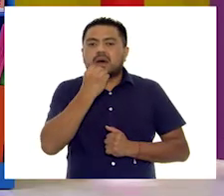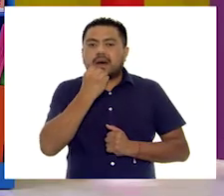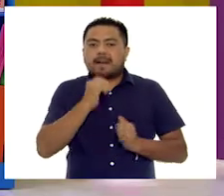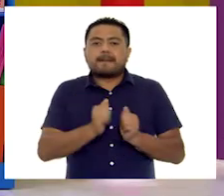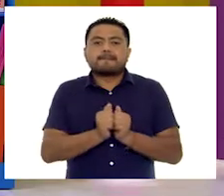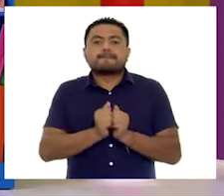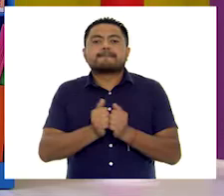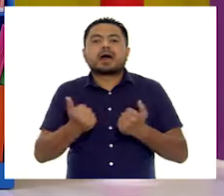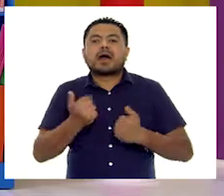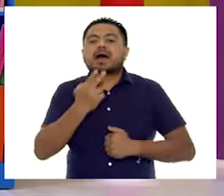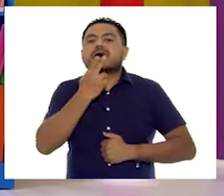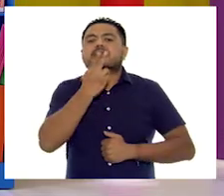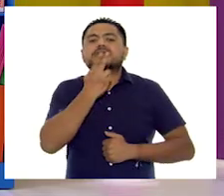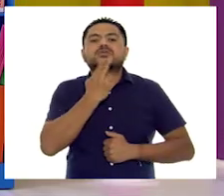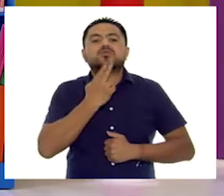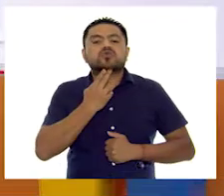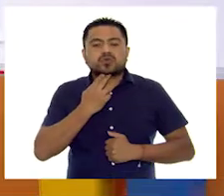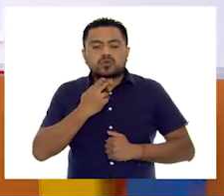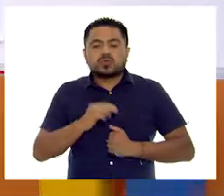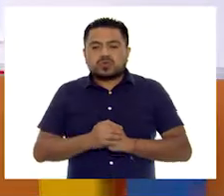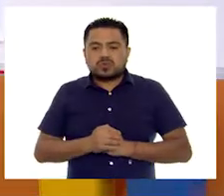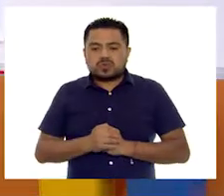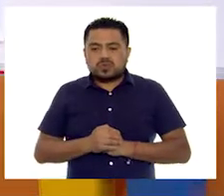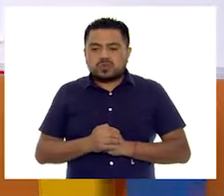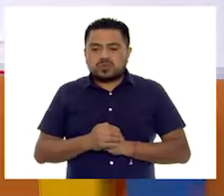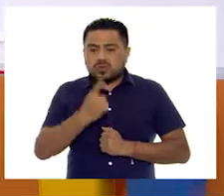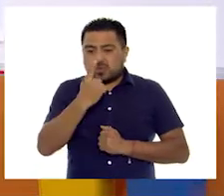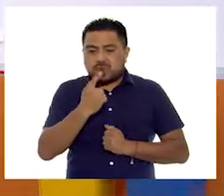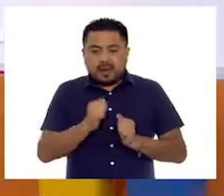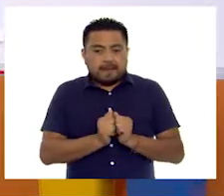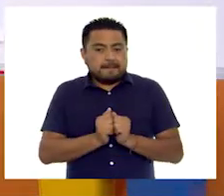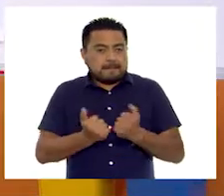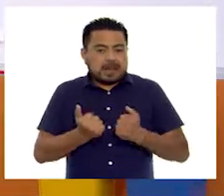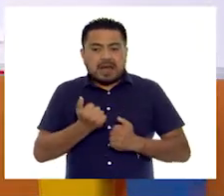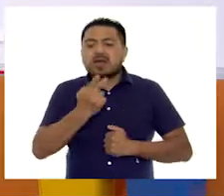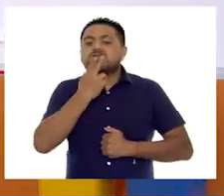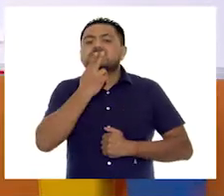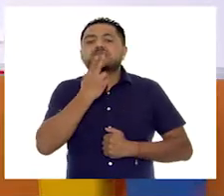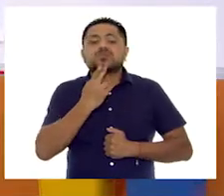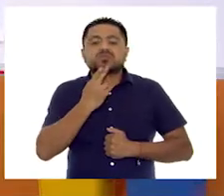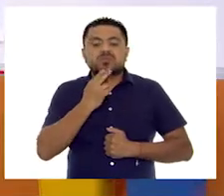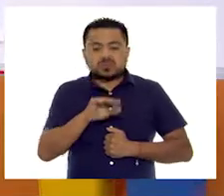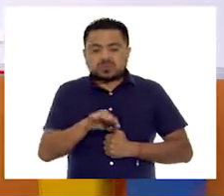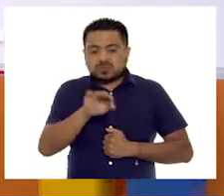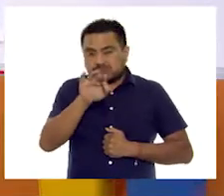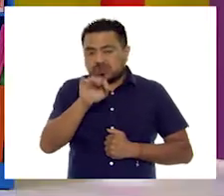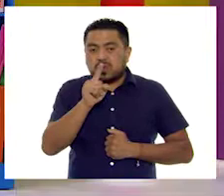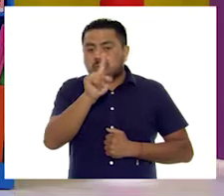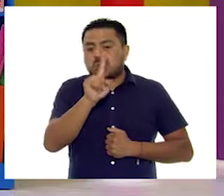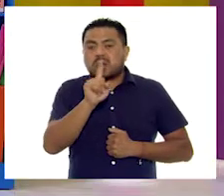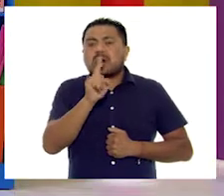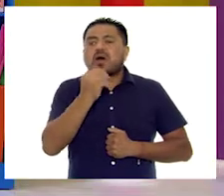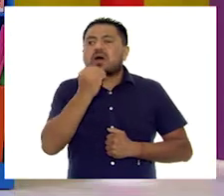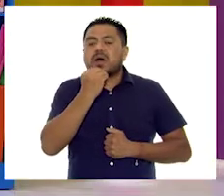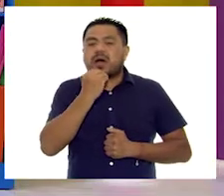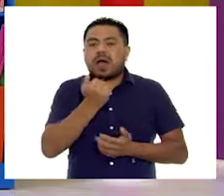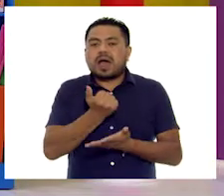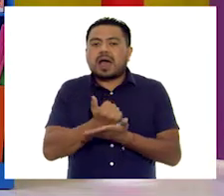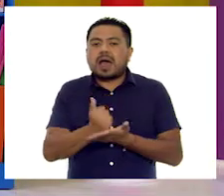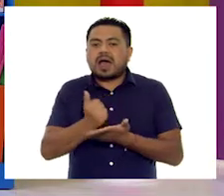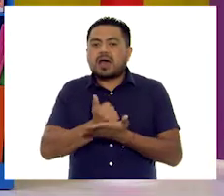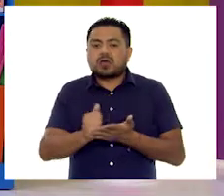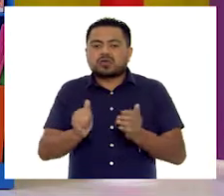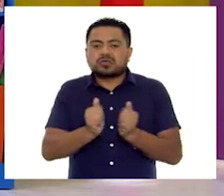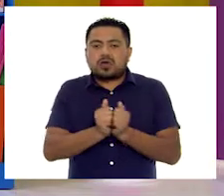pan dulce. Una persona pan dulce. Y una comía arroz